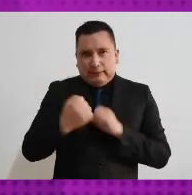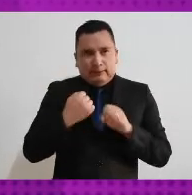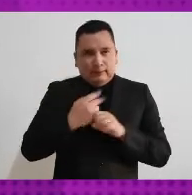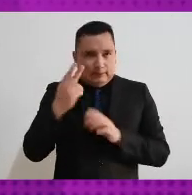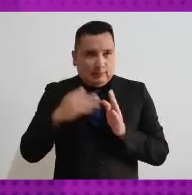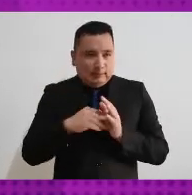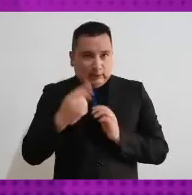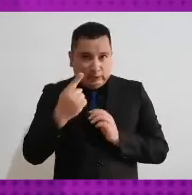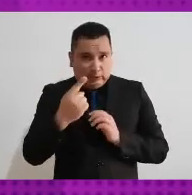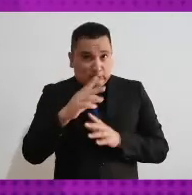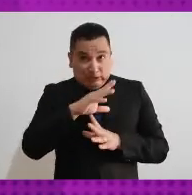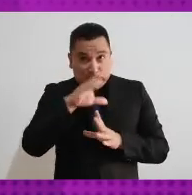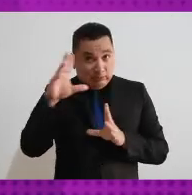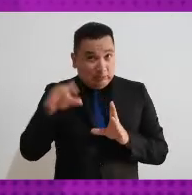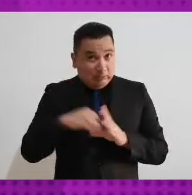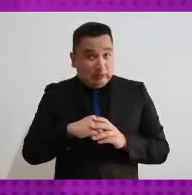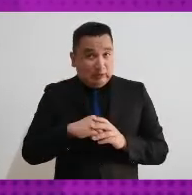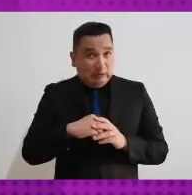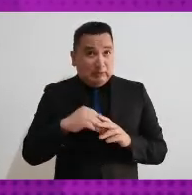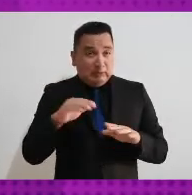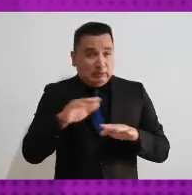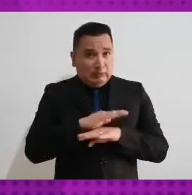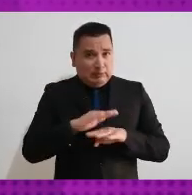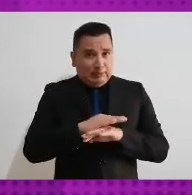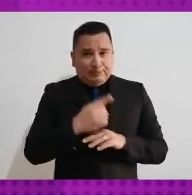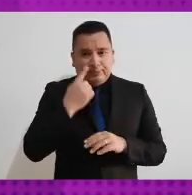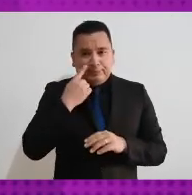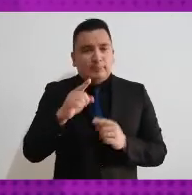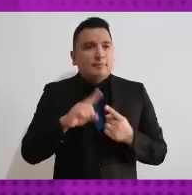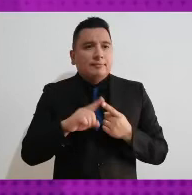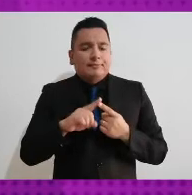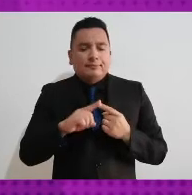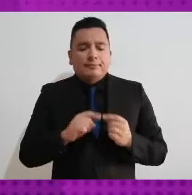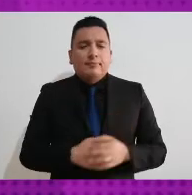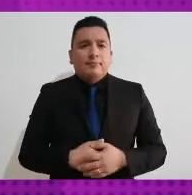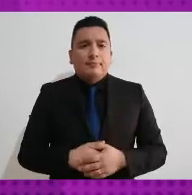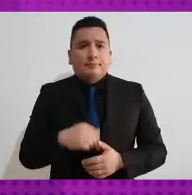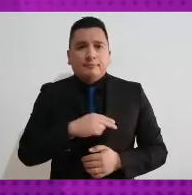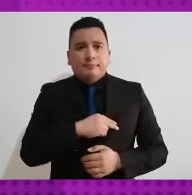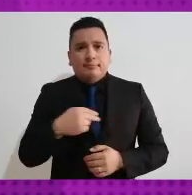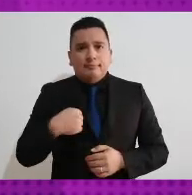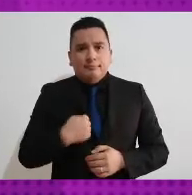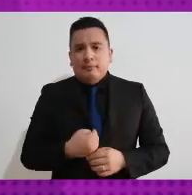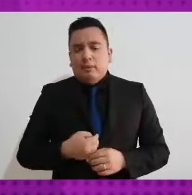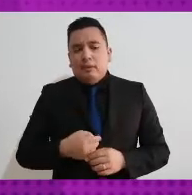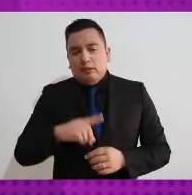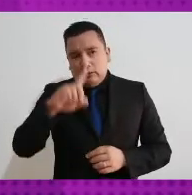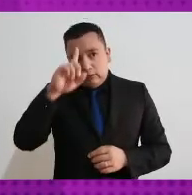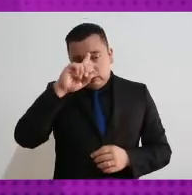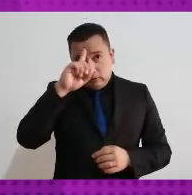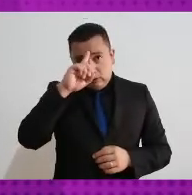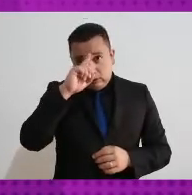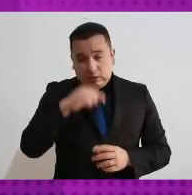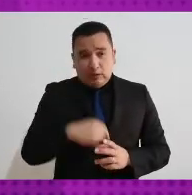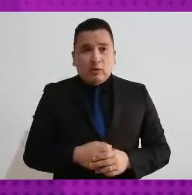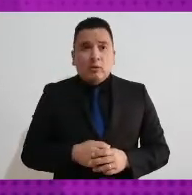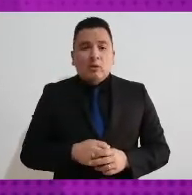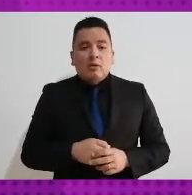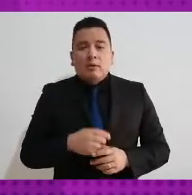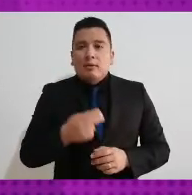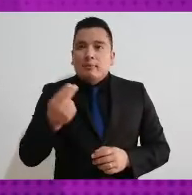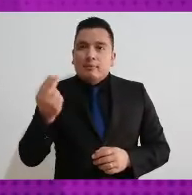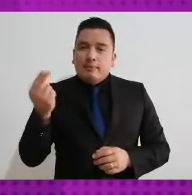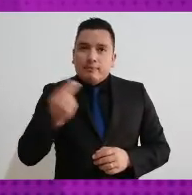completo que tenemos. Primero, nosotros establecimos que todas las postulaciones deberían garantizar el principio de paridad y además de las